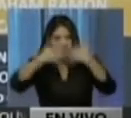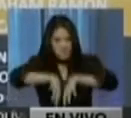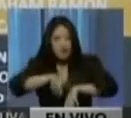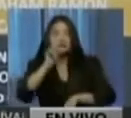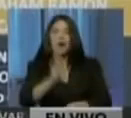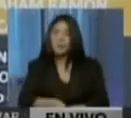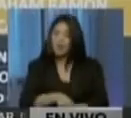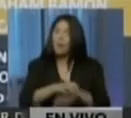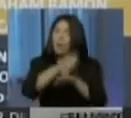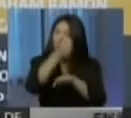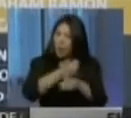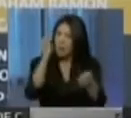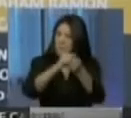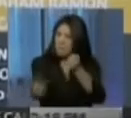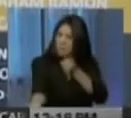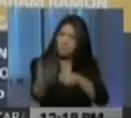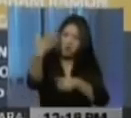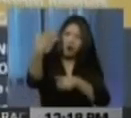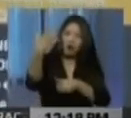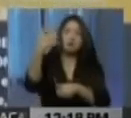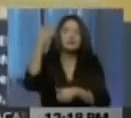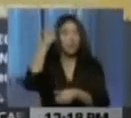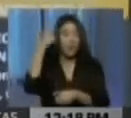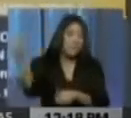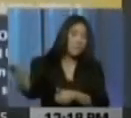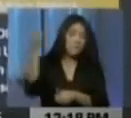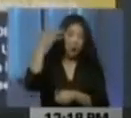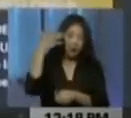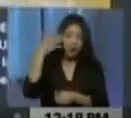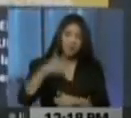producto de un objeto contundente que impactó en su cabeza.